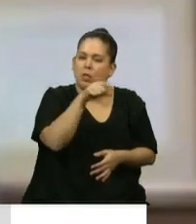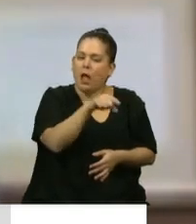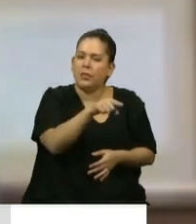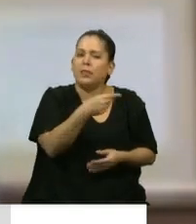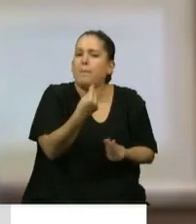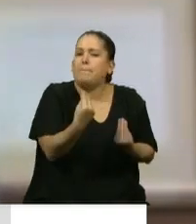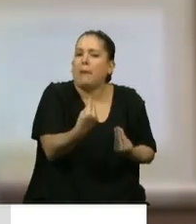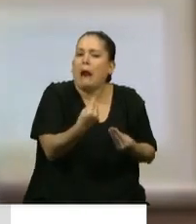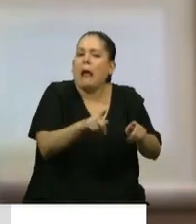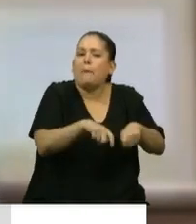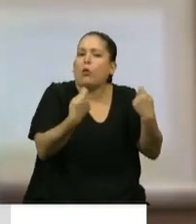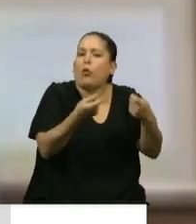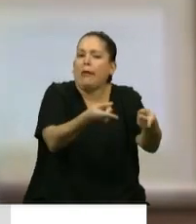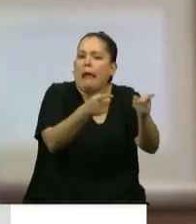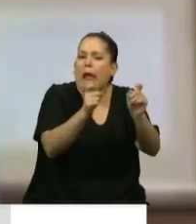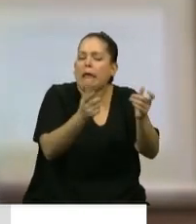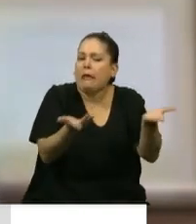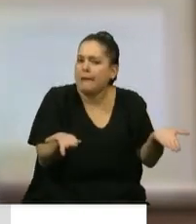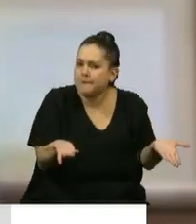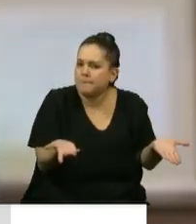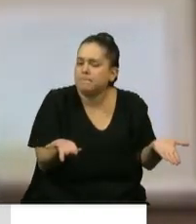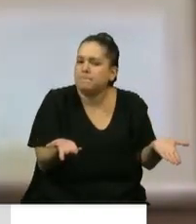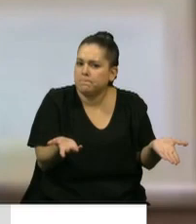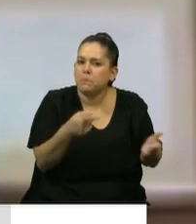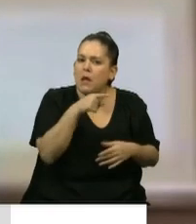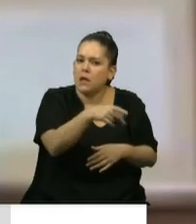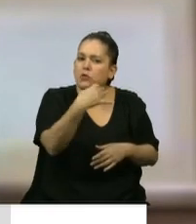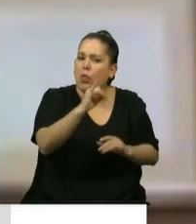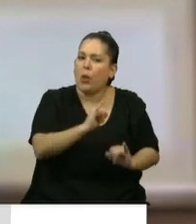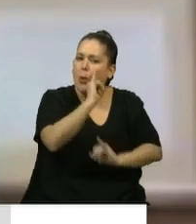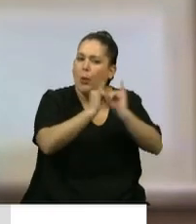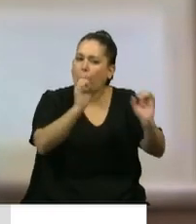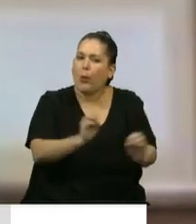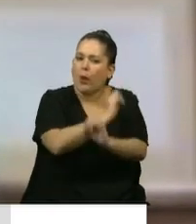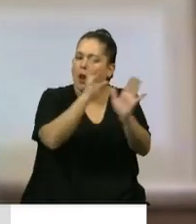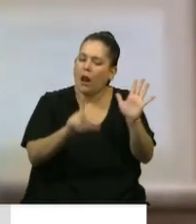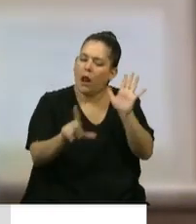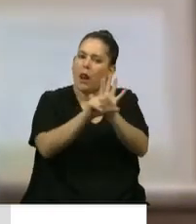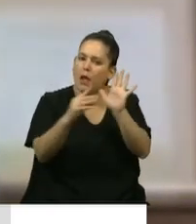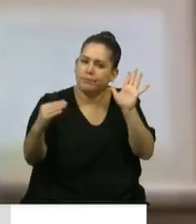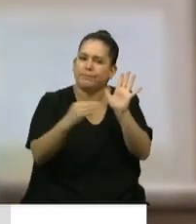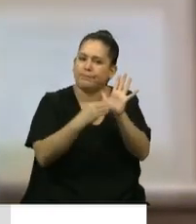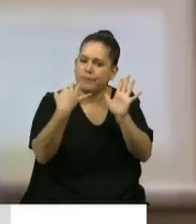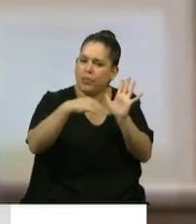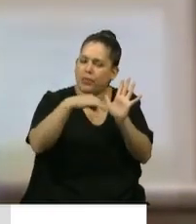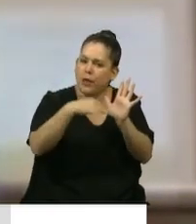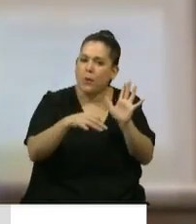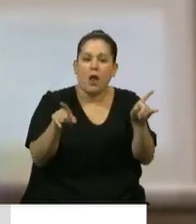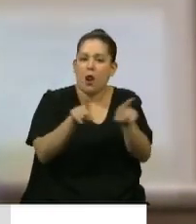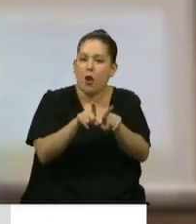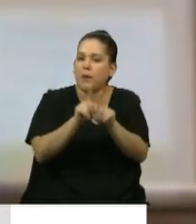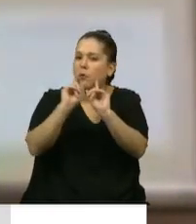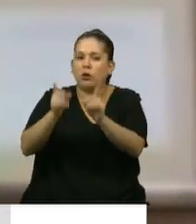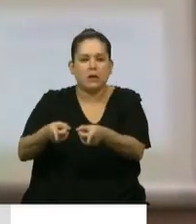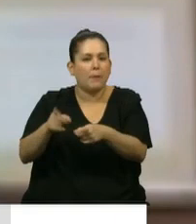quienes afecta. Esto tiene que estar muy claramente marcado en la ley, así como también en este caso